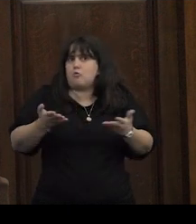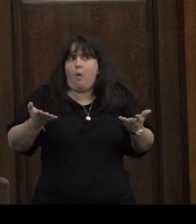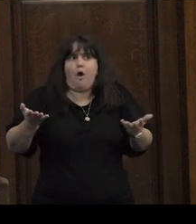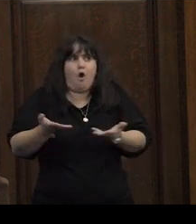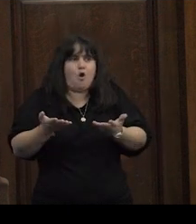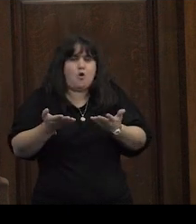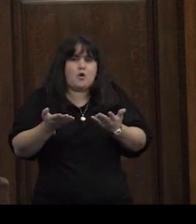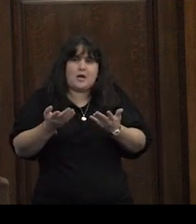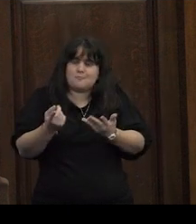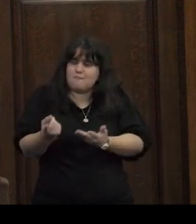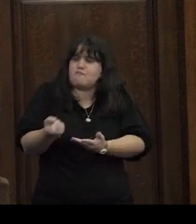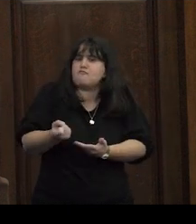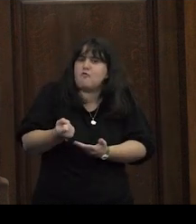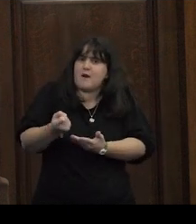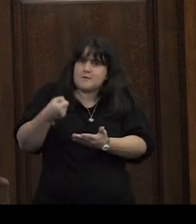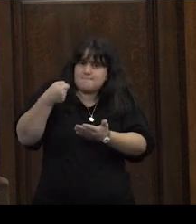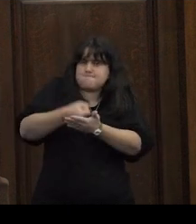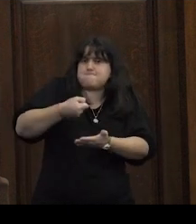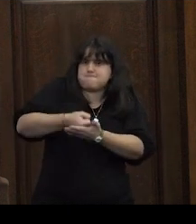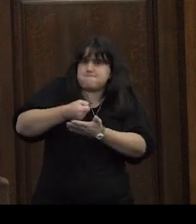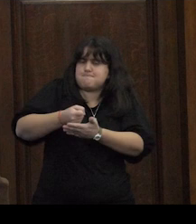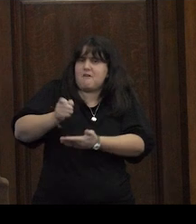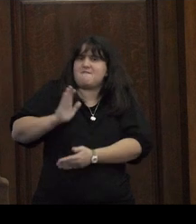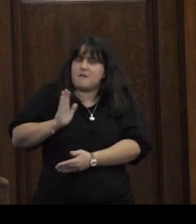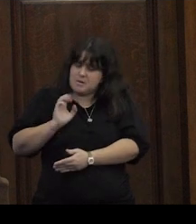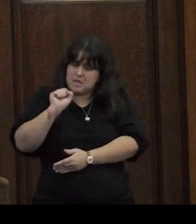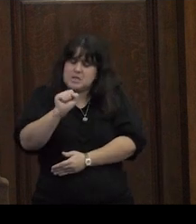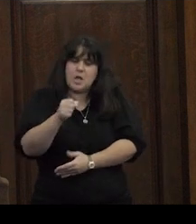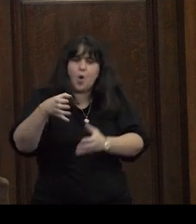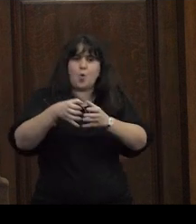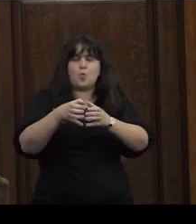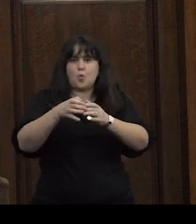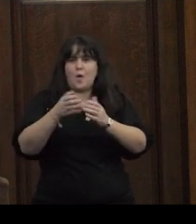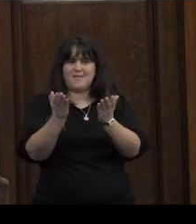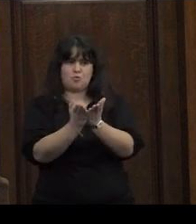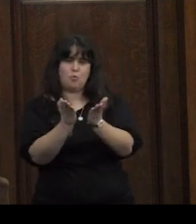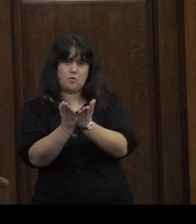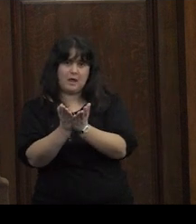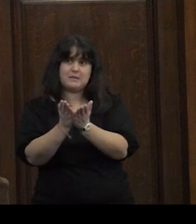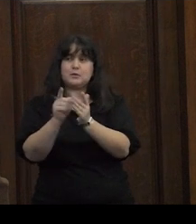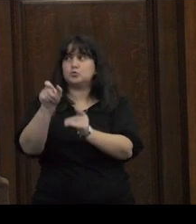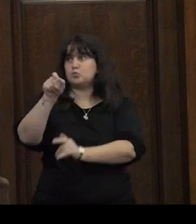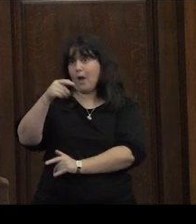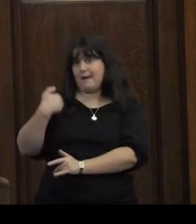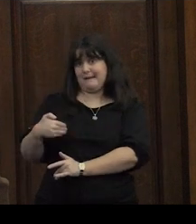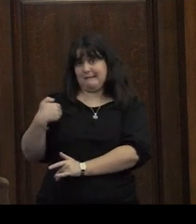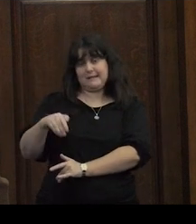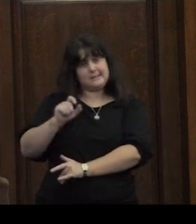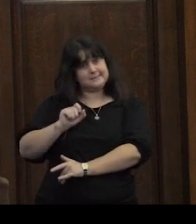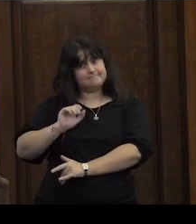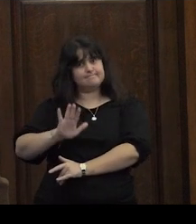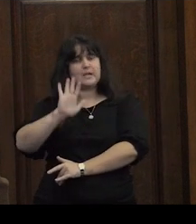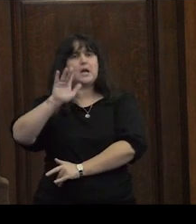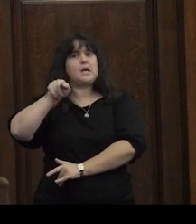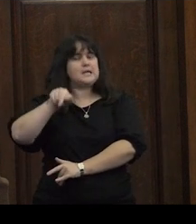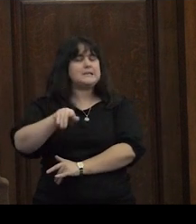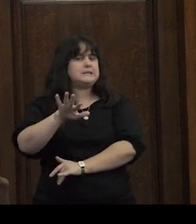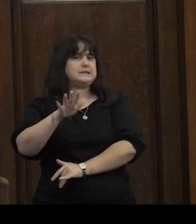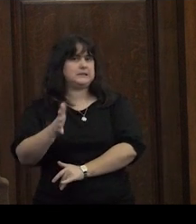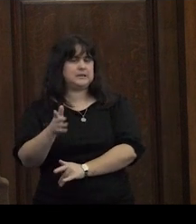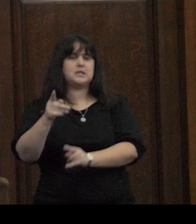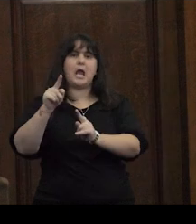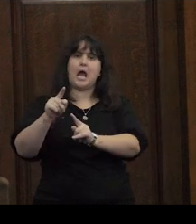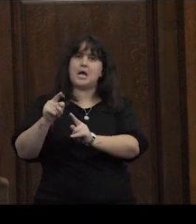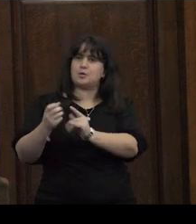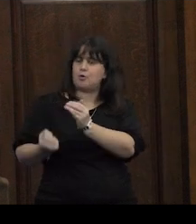fuerte activismo feminista en espacios estudiantiles que en Argentina tiene la característica de la construcción